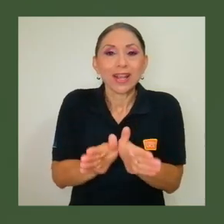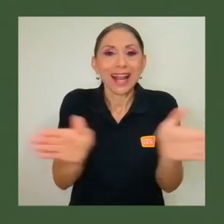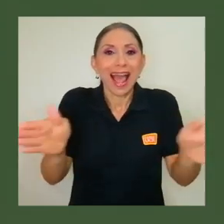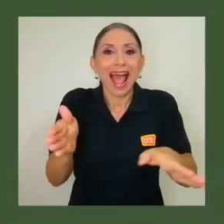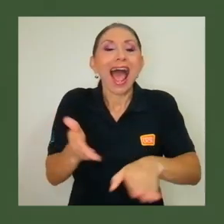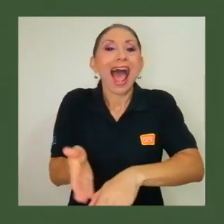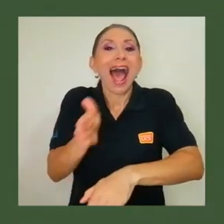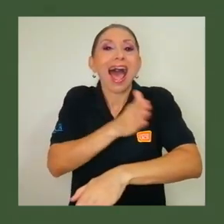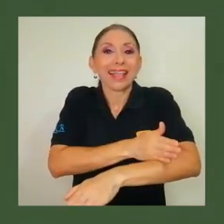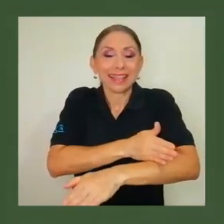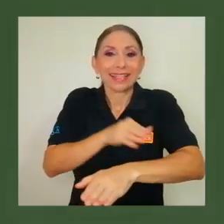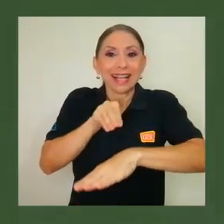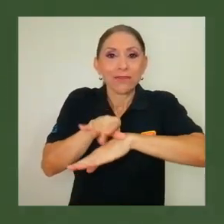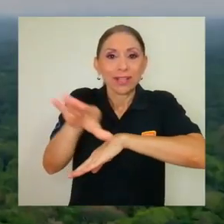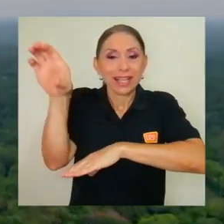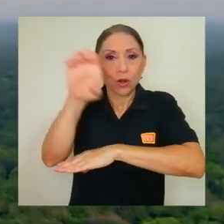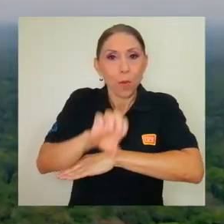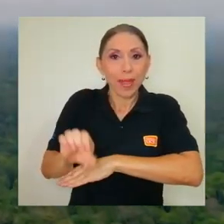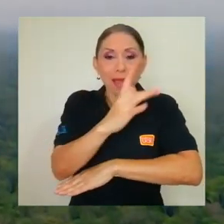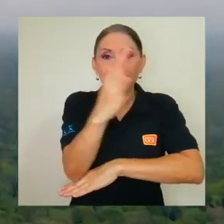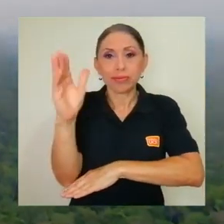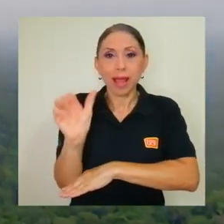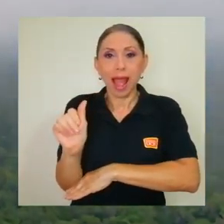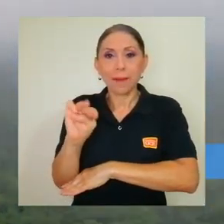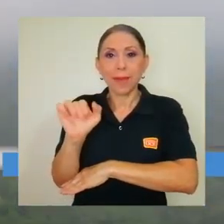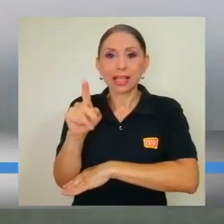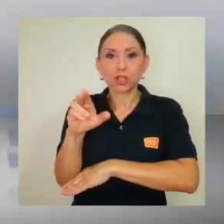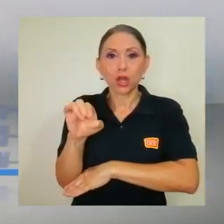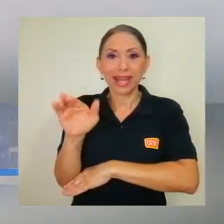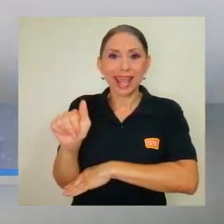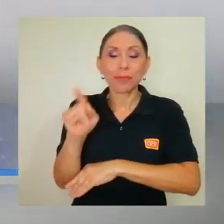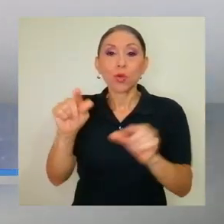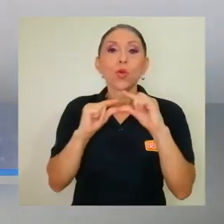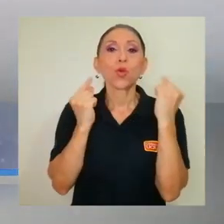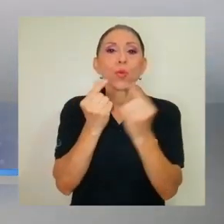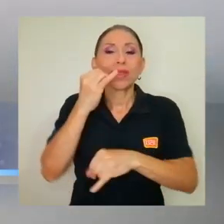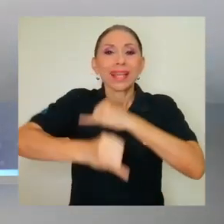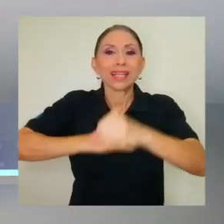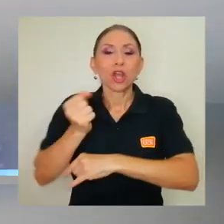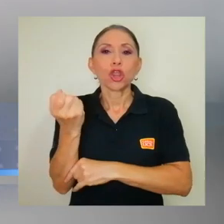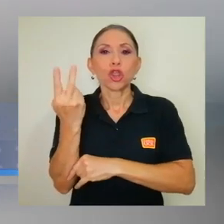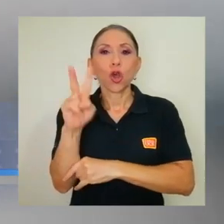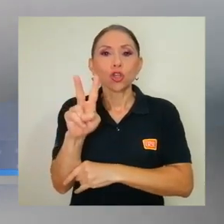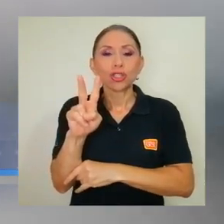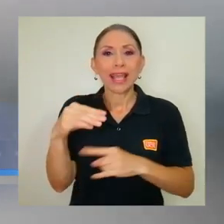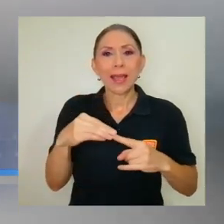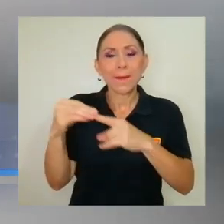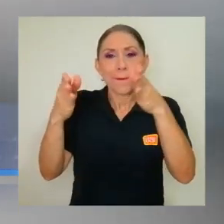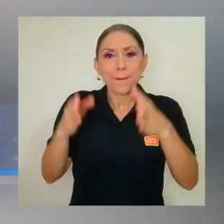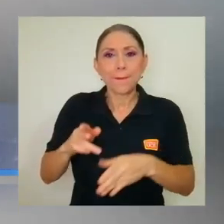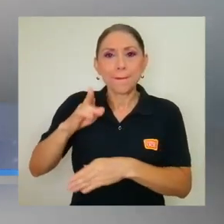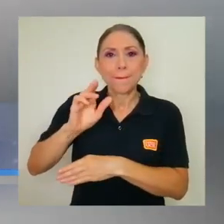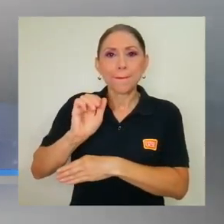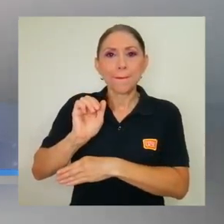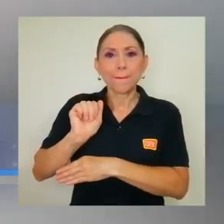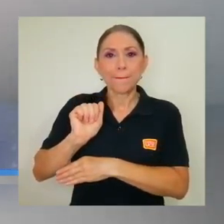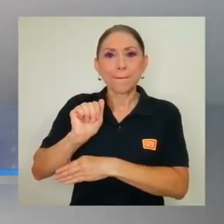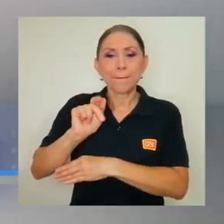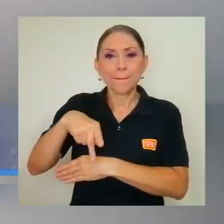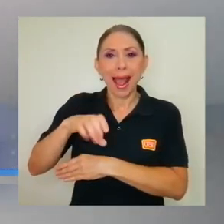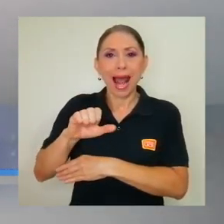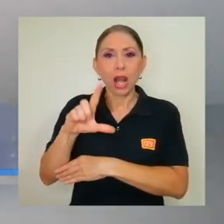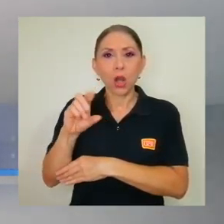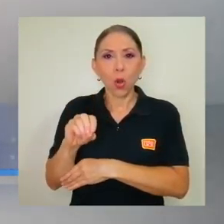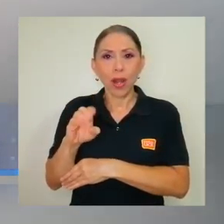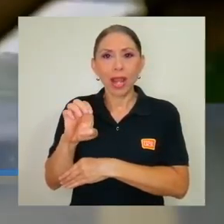antes de la influencia europea en la Amazonía, de un grupo internacional de 12 paleoecólogos, en el que la